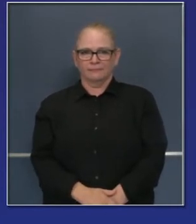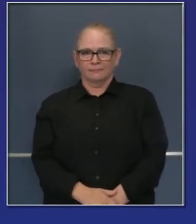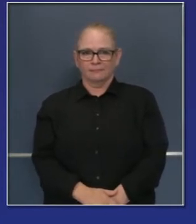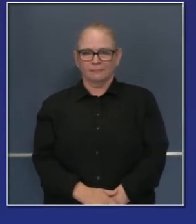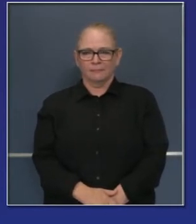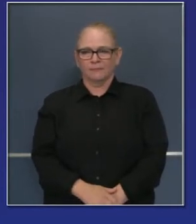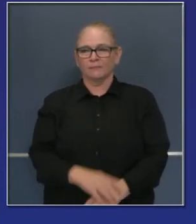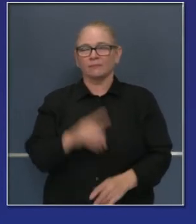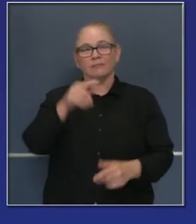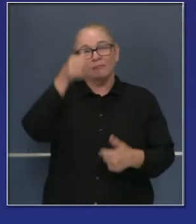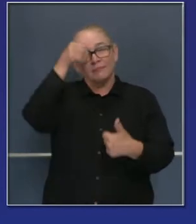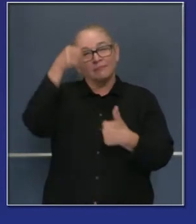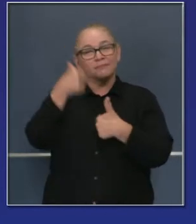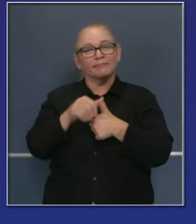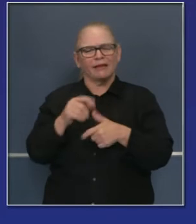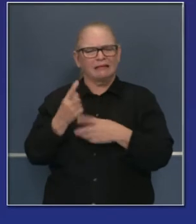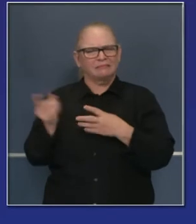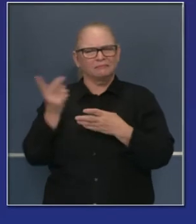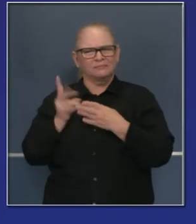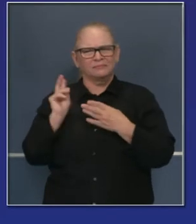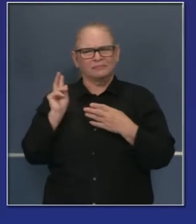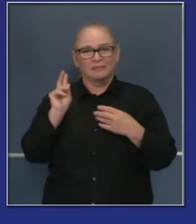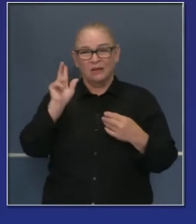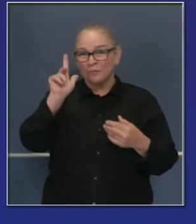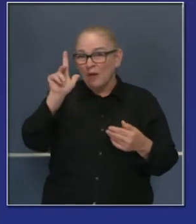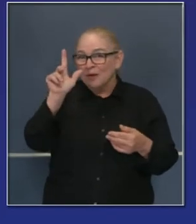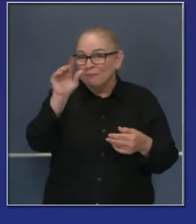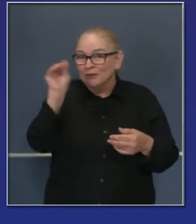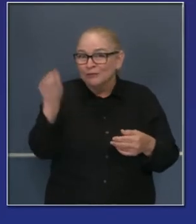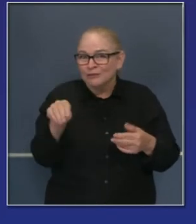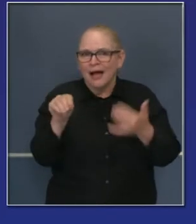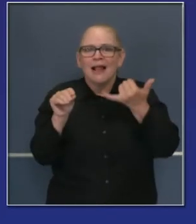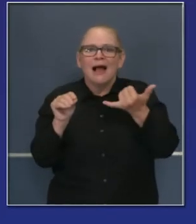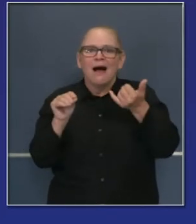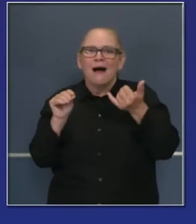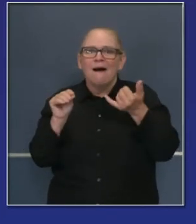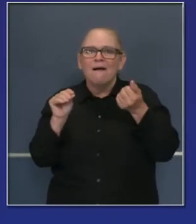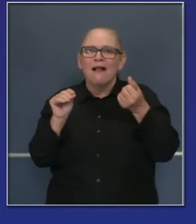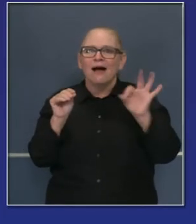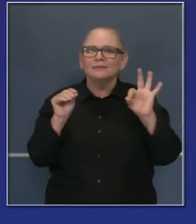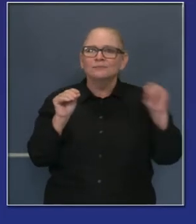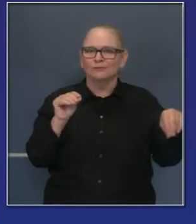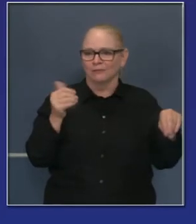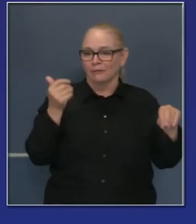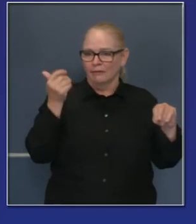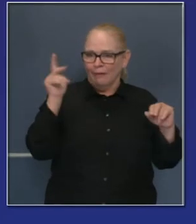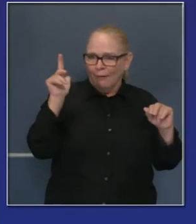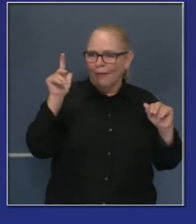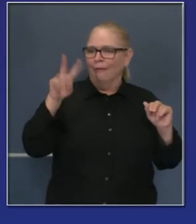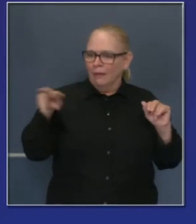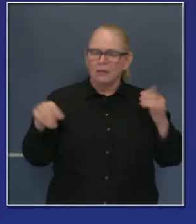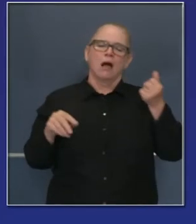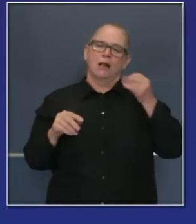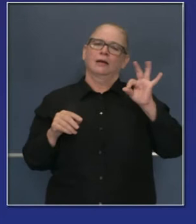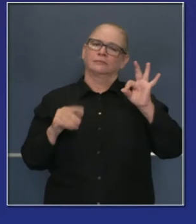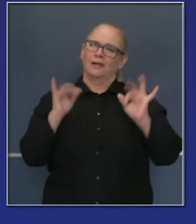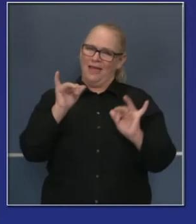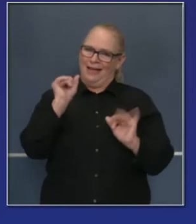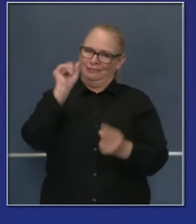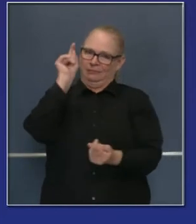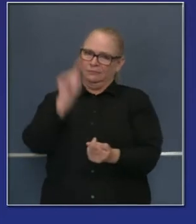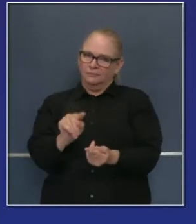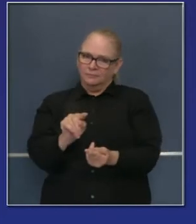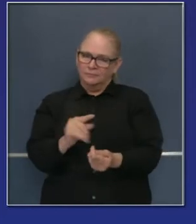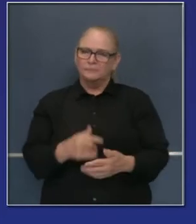los hospitalizados en el estado. Hace unas dos semanas era 22% y ahora ha bajado a 19%. Tenemos 40